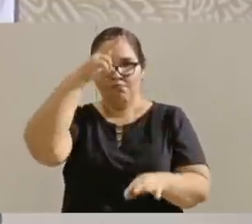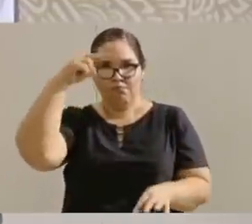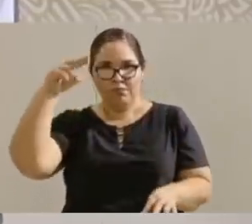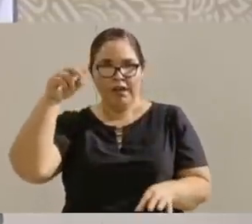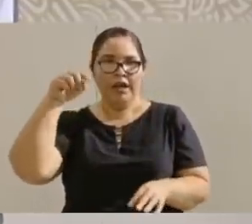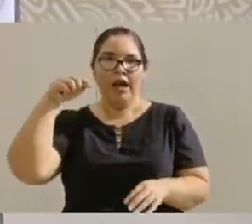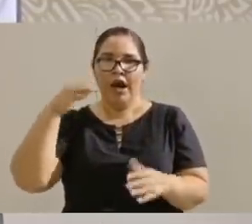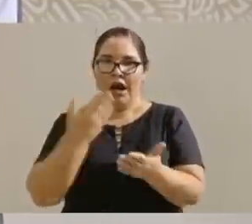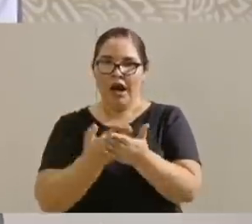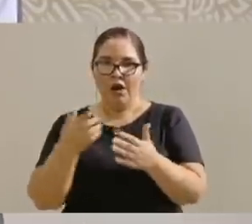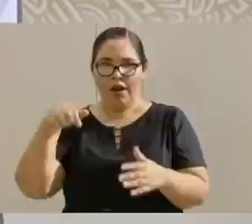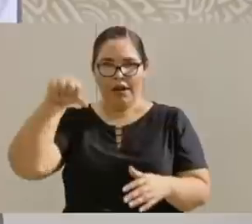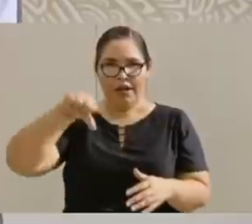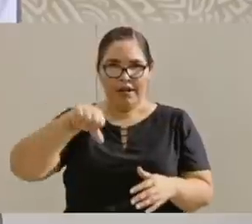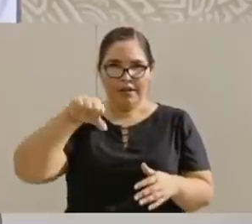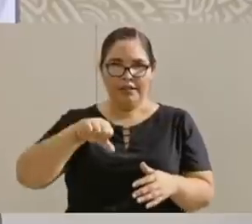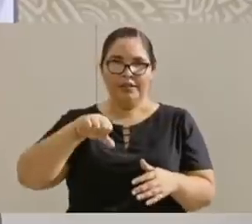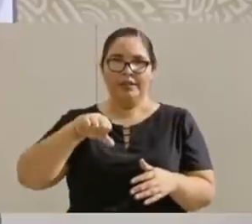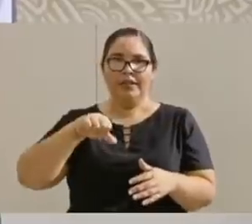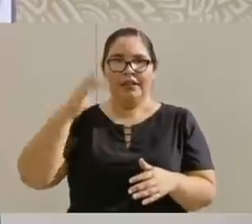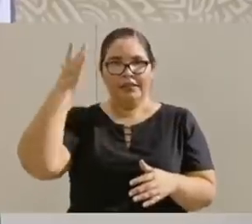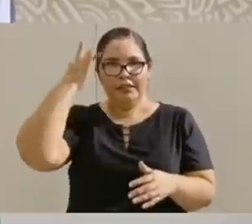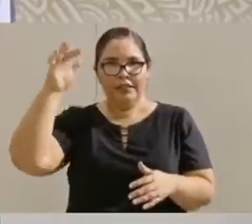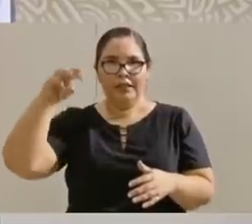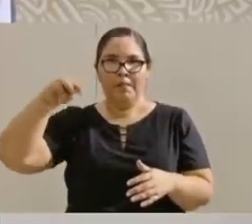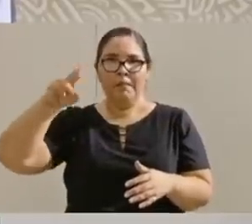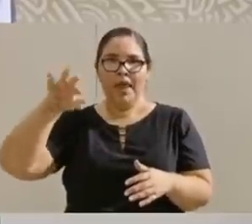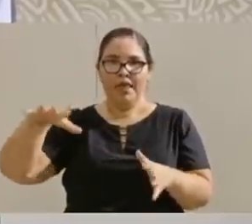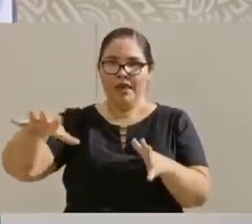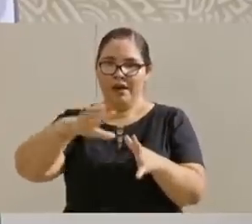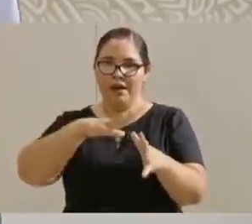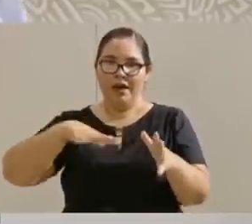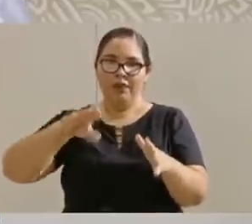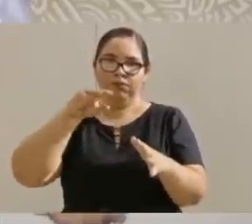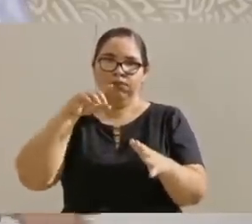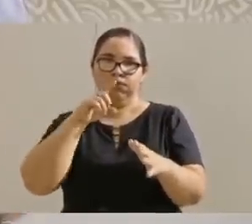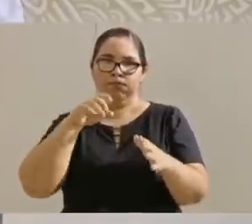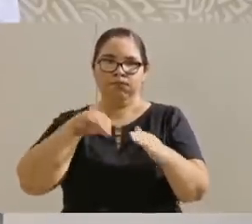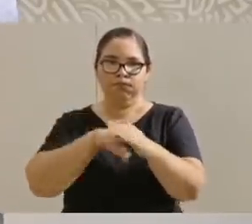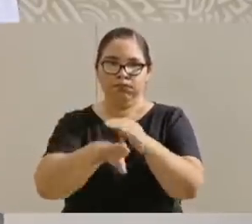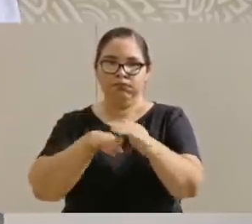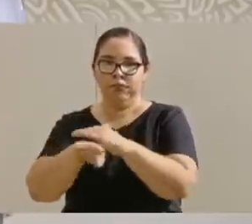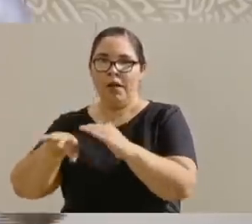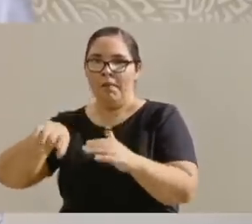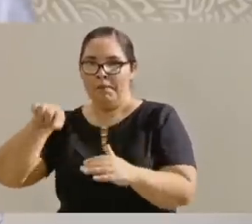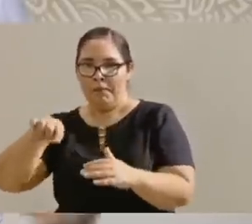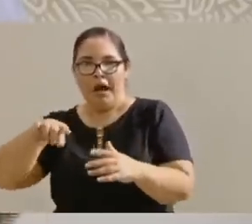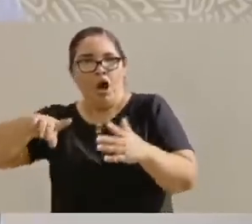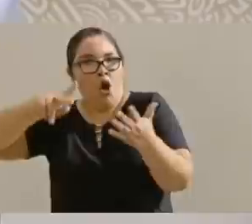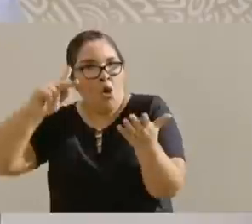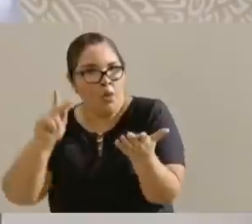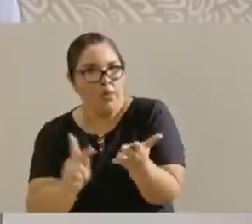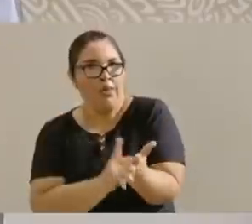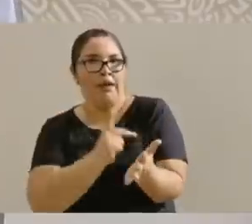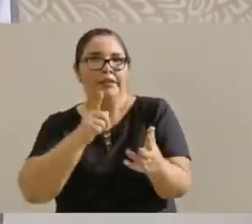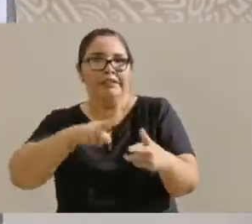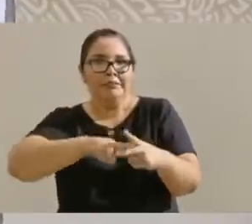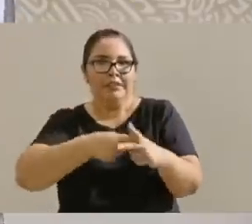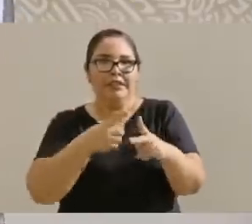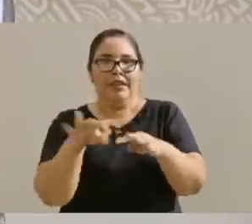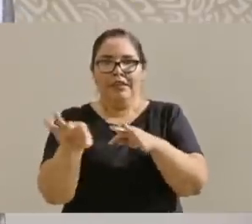estamos aquí en Santa María para iniciar esta obra, reiniciar